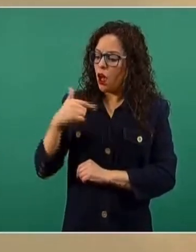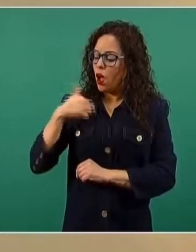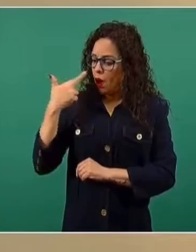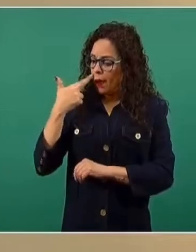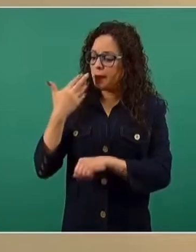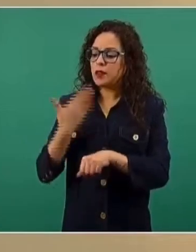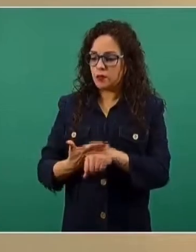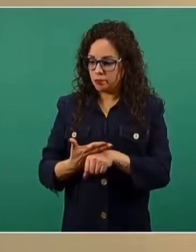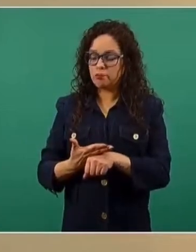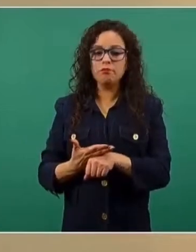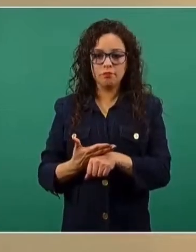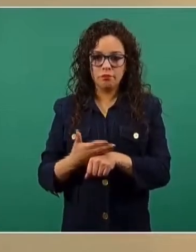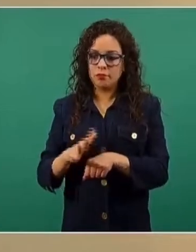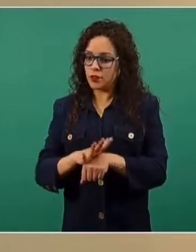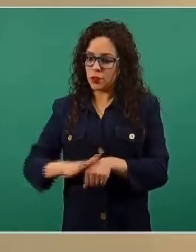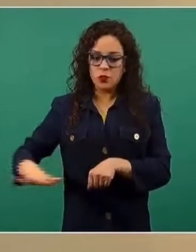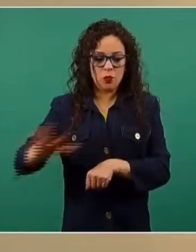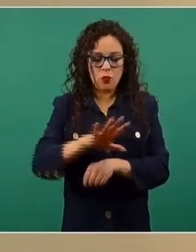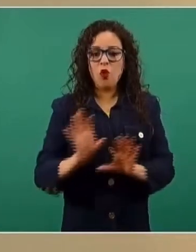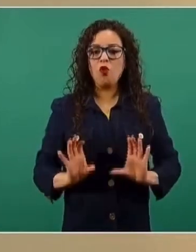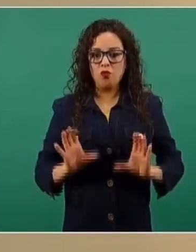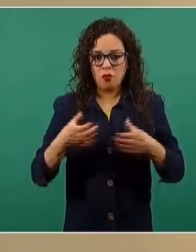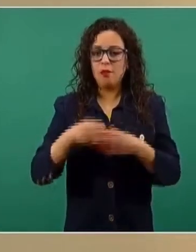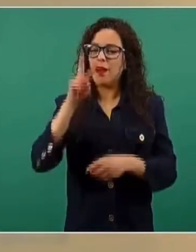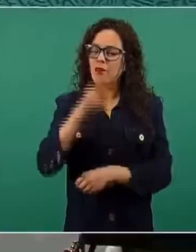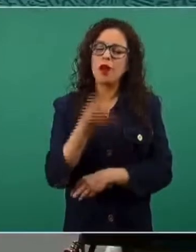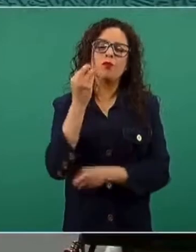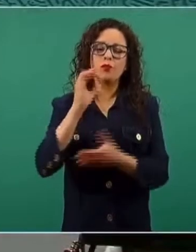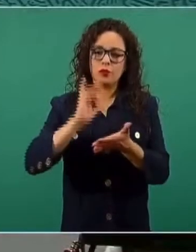colectiva. Muchas gracias. Muchas gracias por hacerlo así.